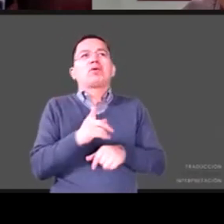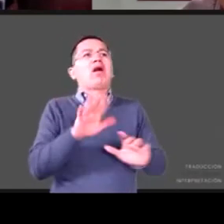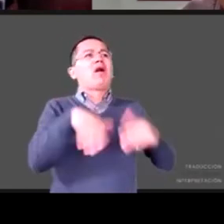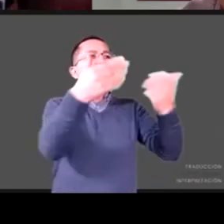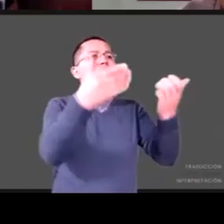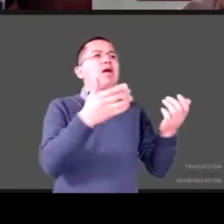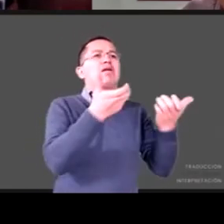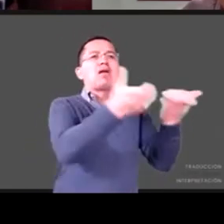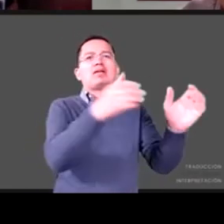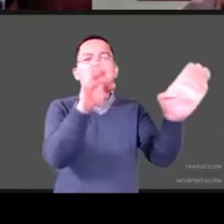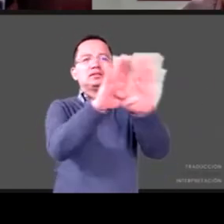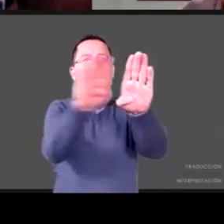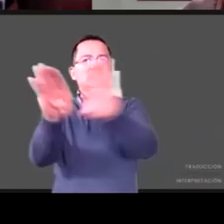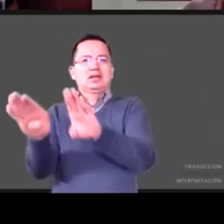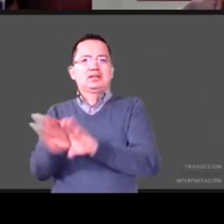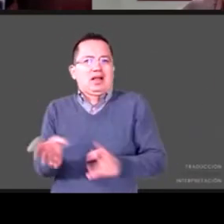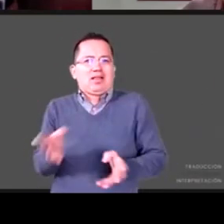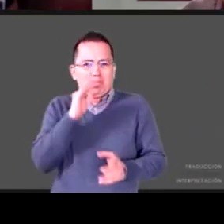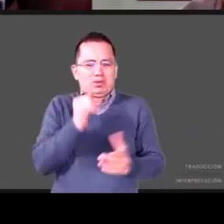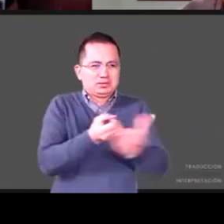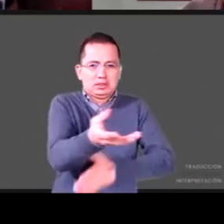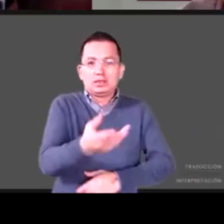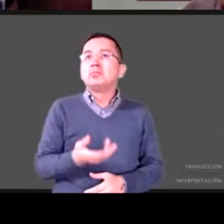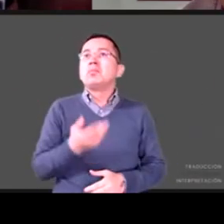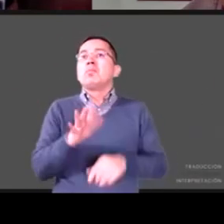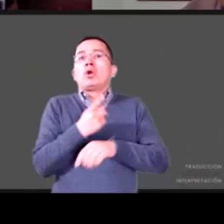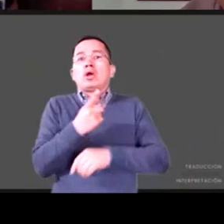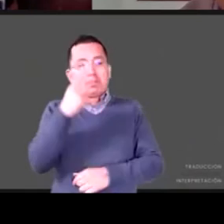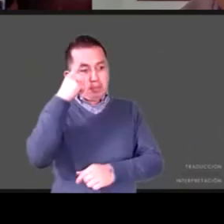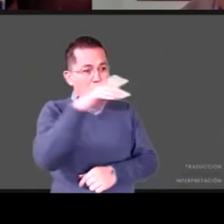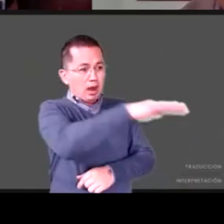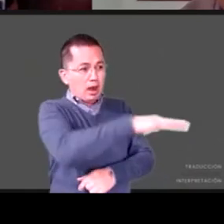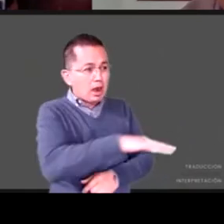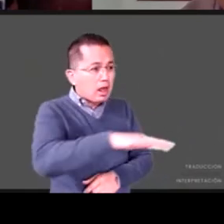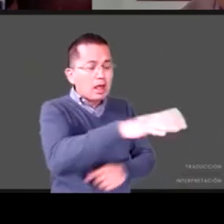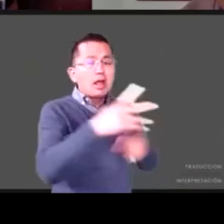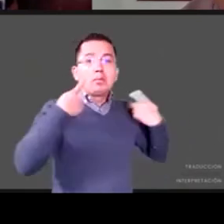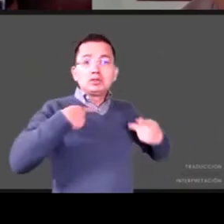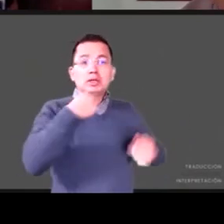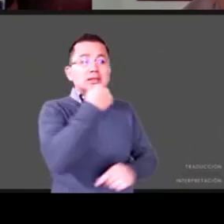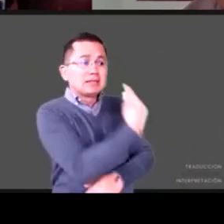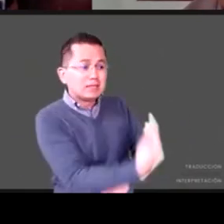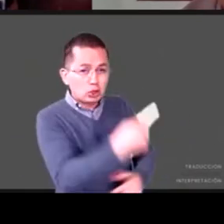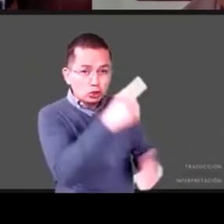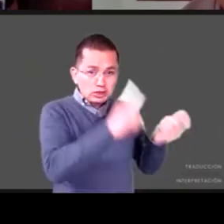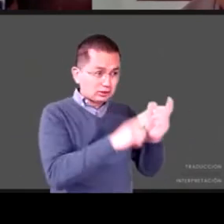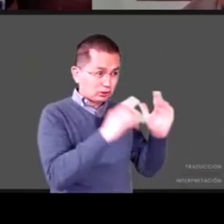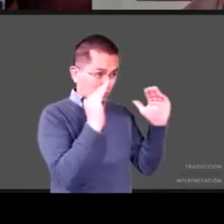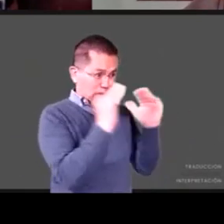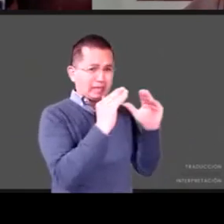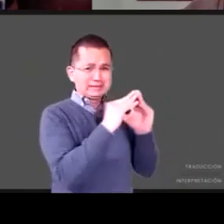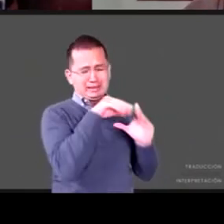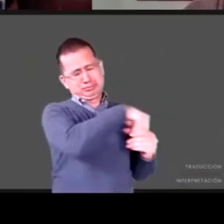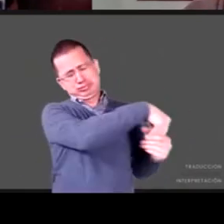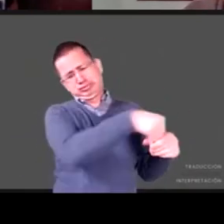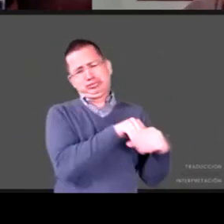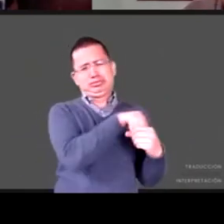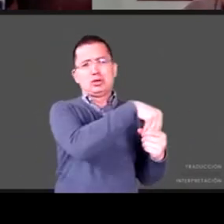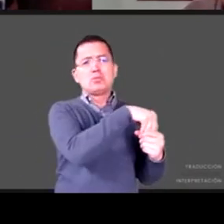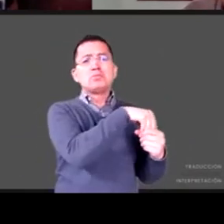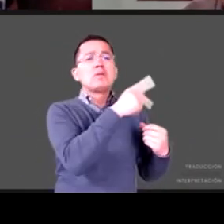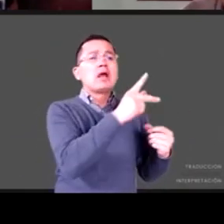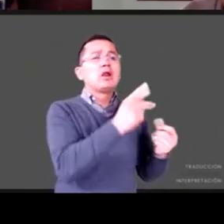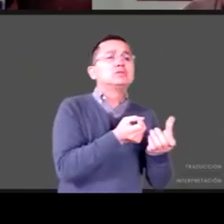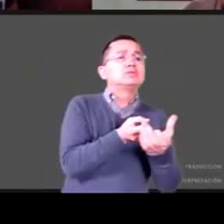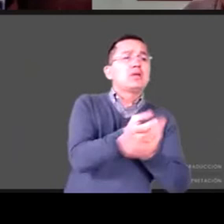sobrevivencia es un lugar que puede ampliar esa casa hacinada en la cual la esquina se convierte en el patio en lugar de practicar con los